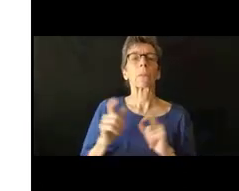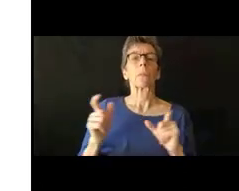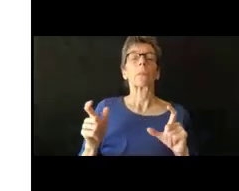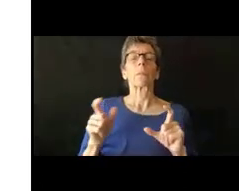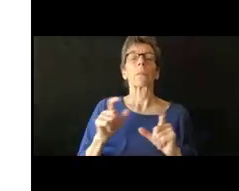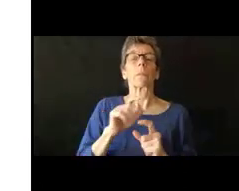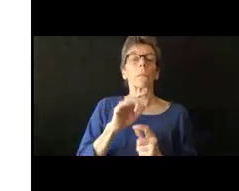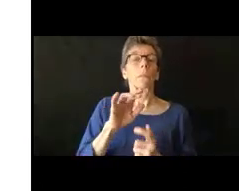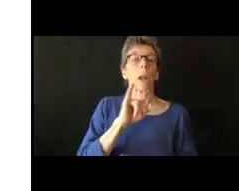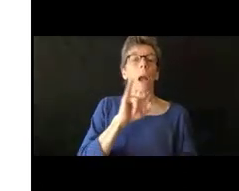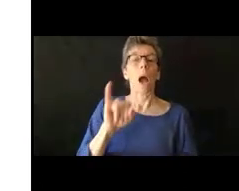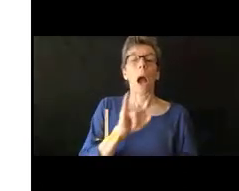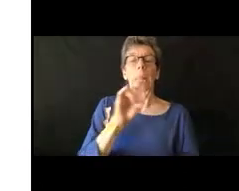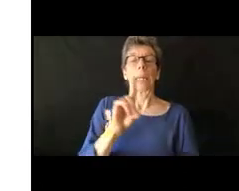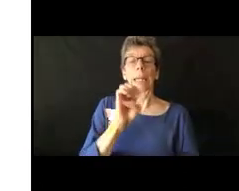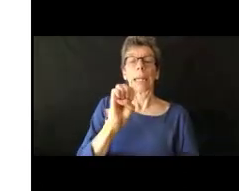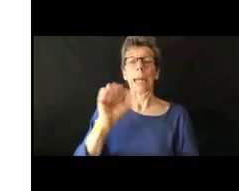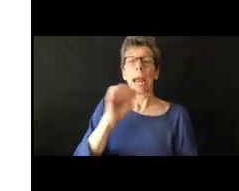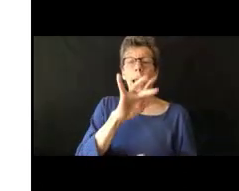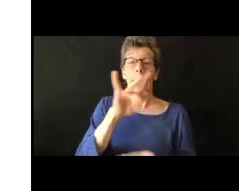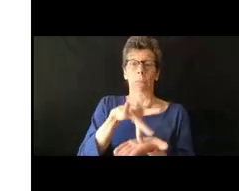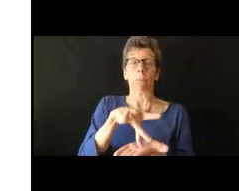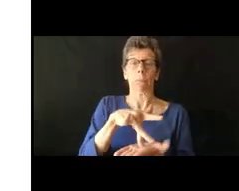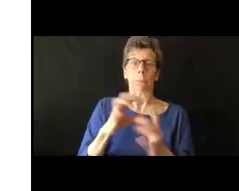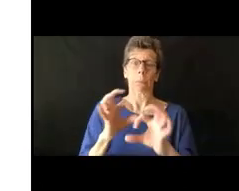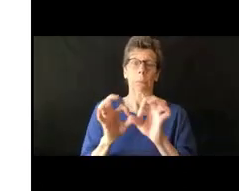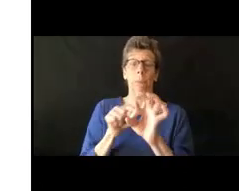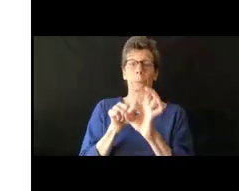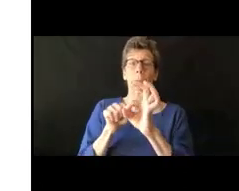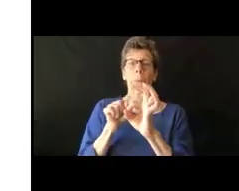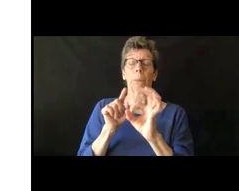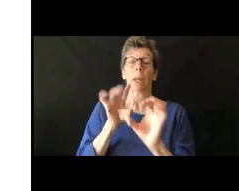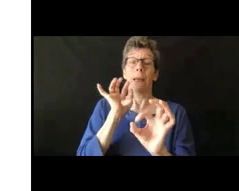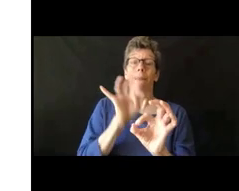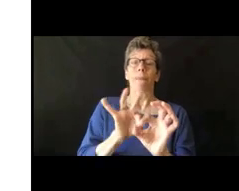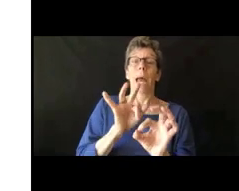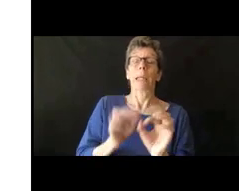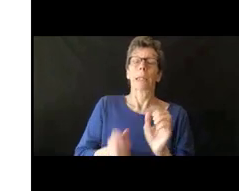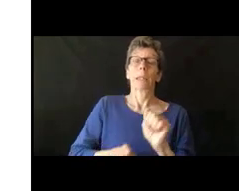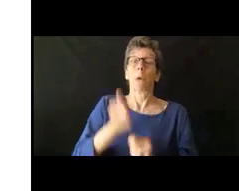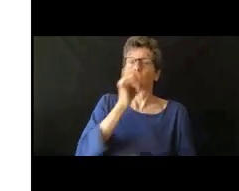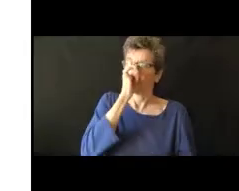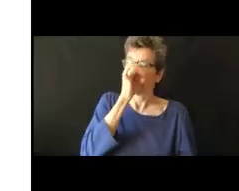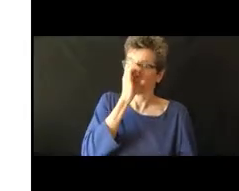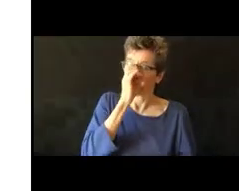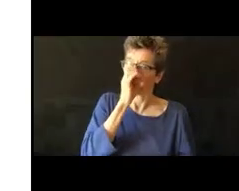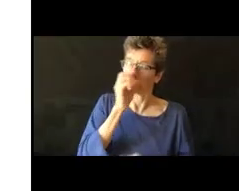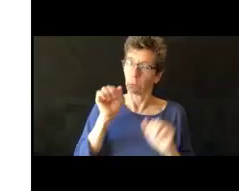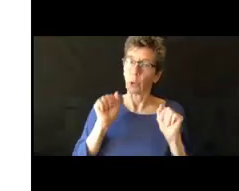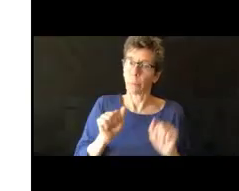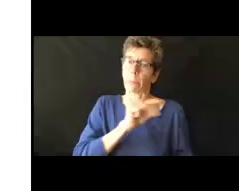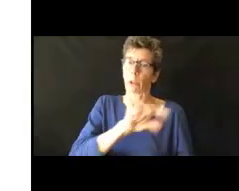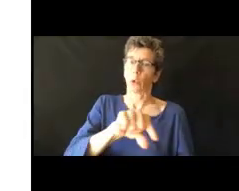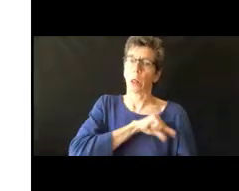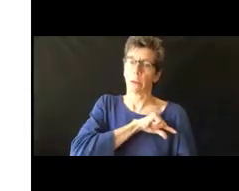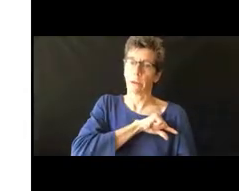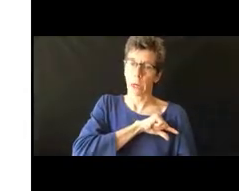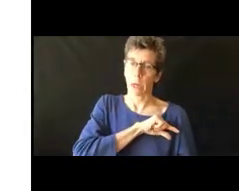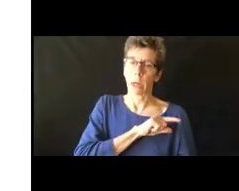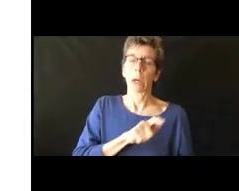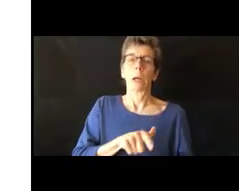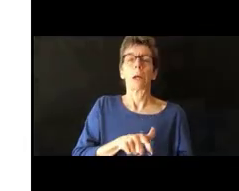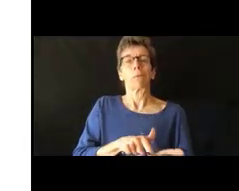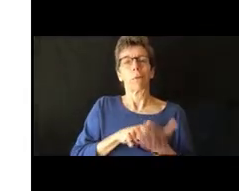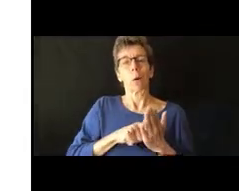IDEA, IDEA. Aquí son los criterios de elegibilidad para los estudiantes con